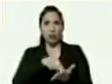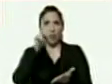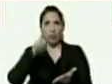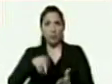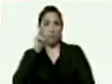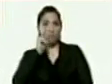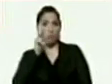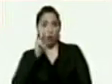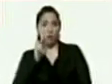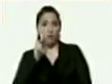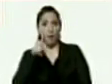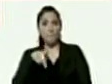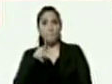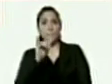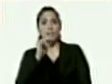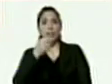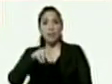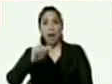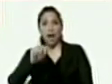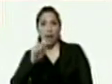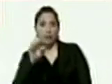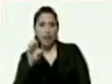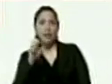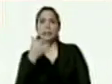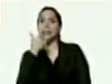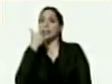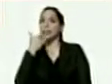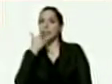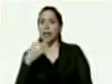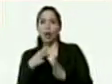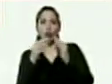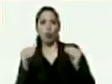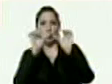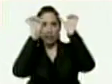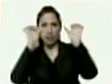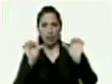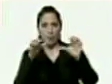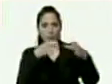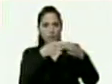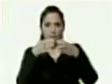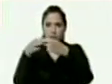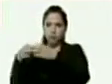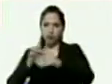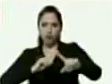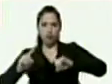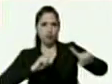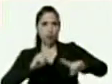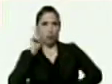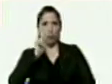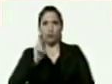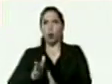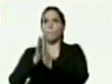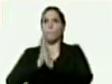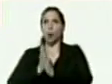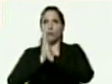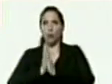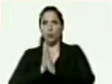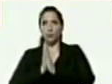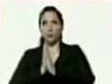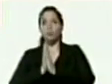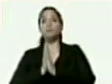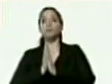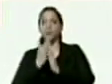Piñate que ha estado también de muy muy cerca en todo este sistema de organización profesor muchas gracias